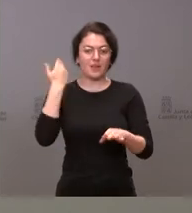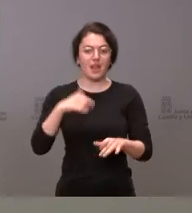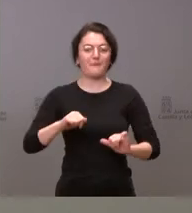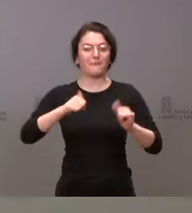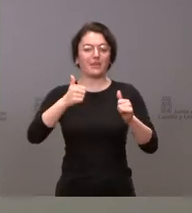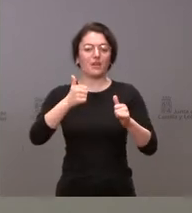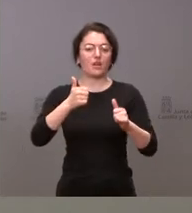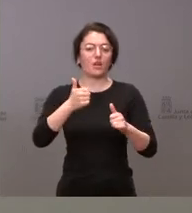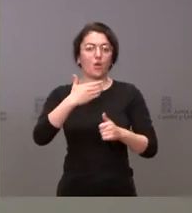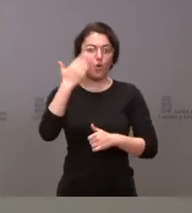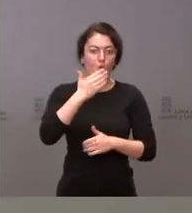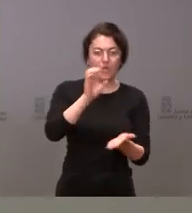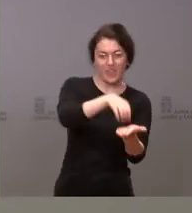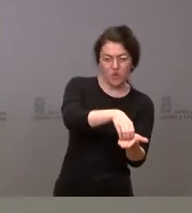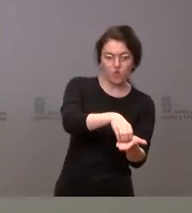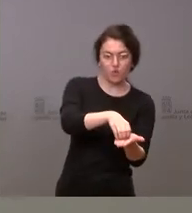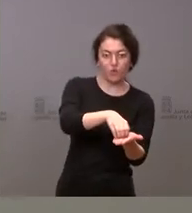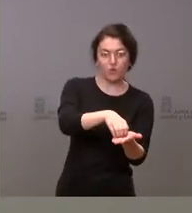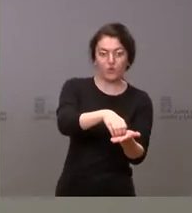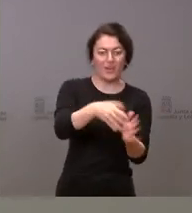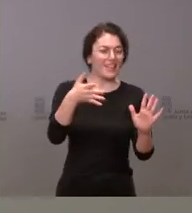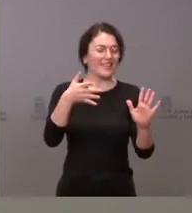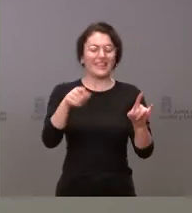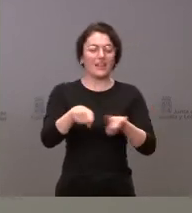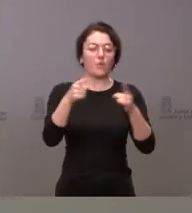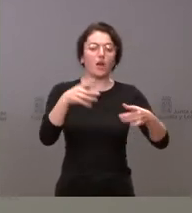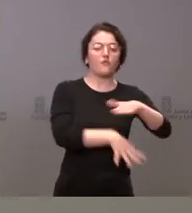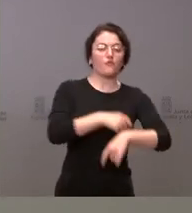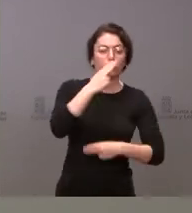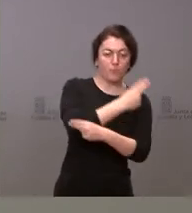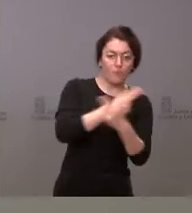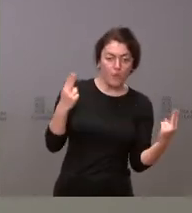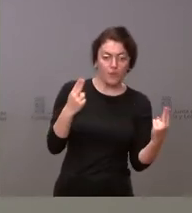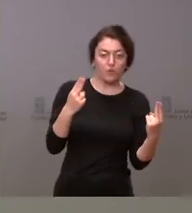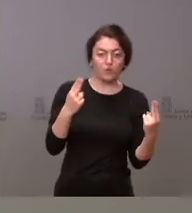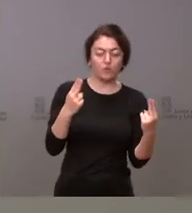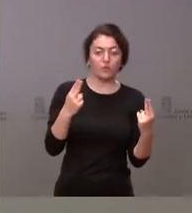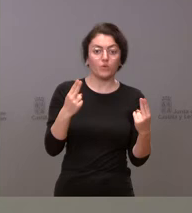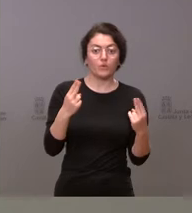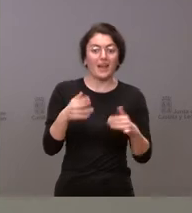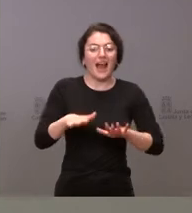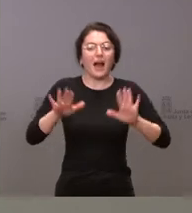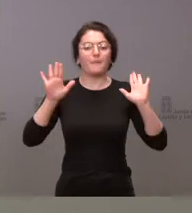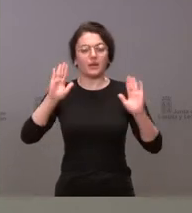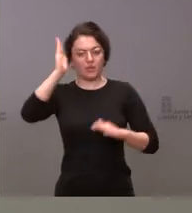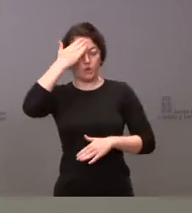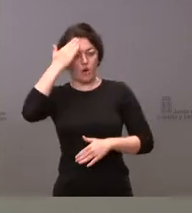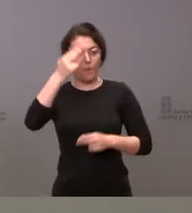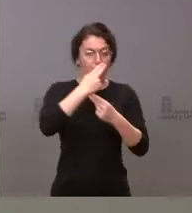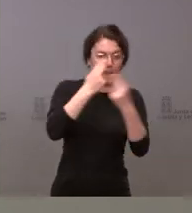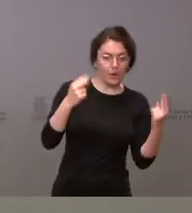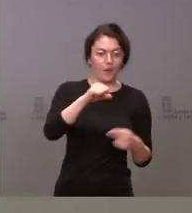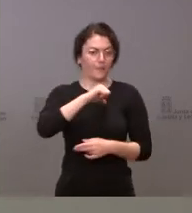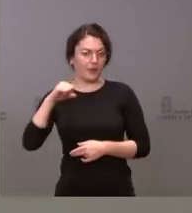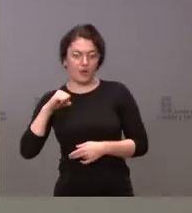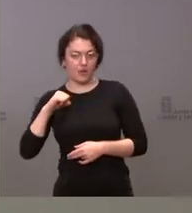en algunos centros, como digo, con fondos públicos, financiados con fondos públicos, aparte de que la titularidad sea pública o sea privada en